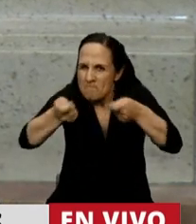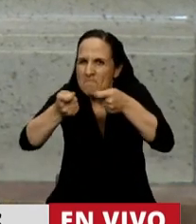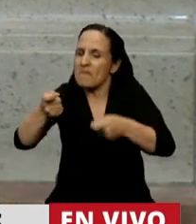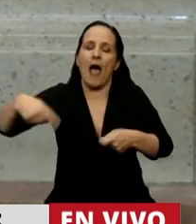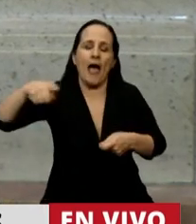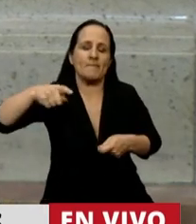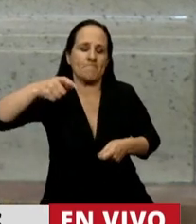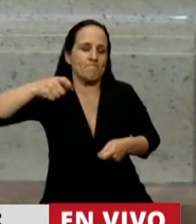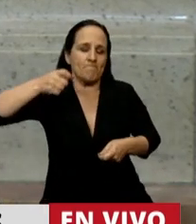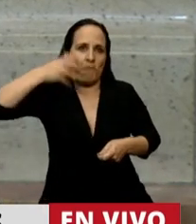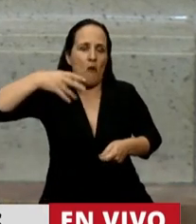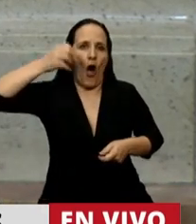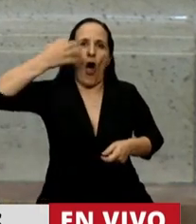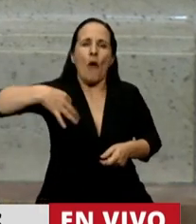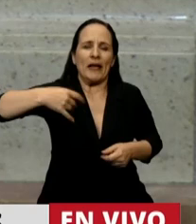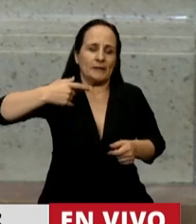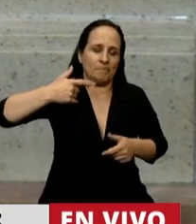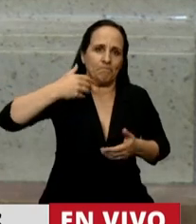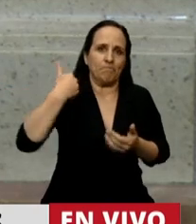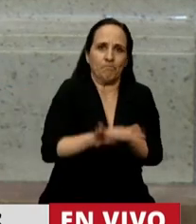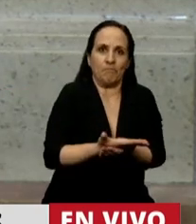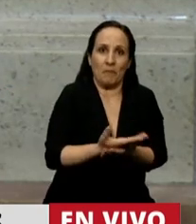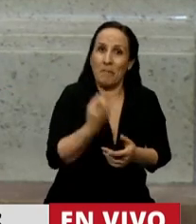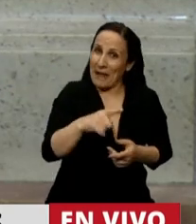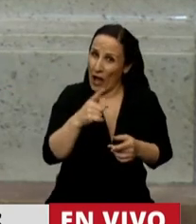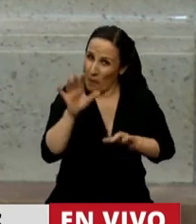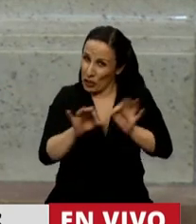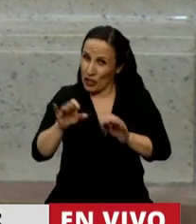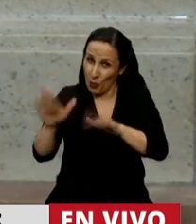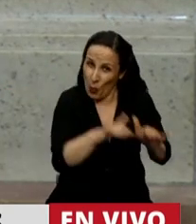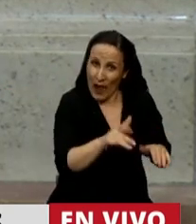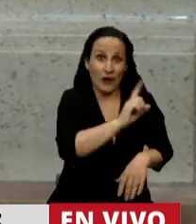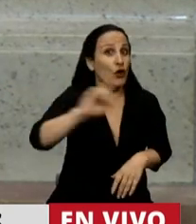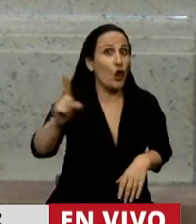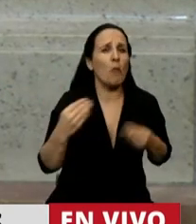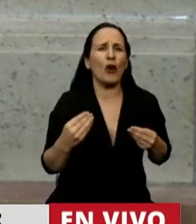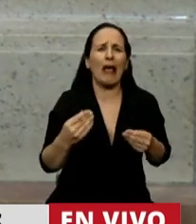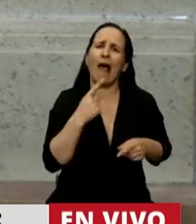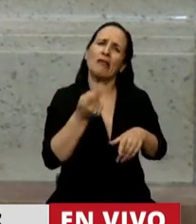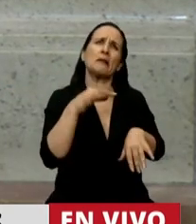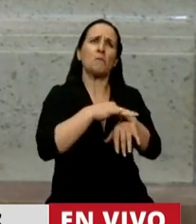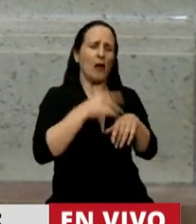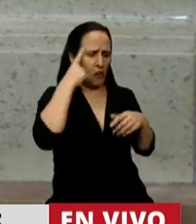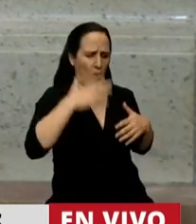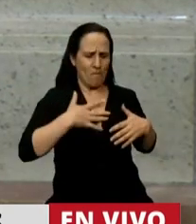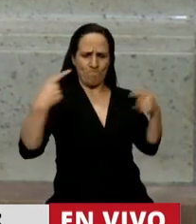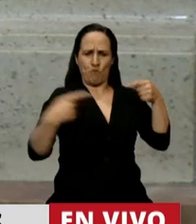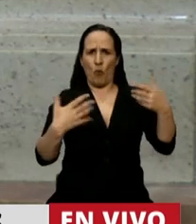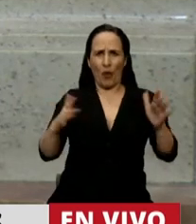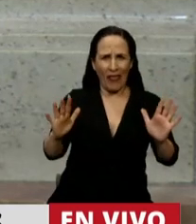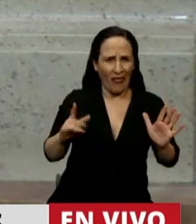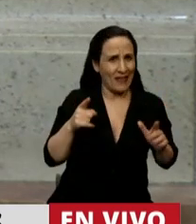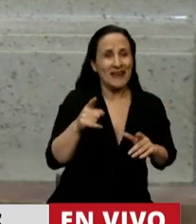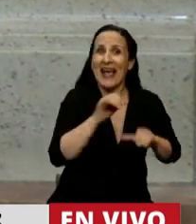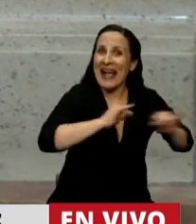de la campaña nacional. ¿Por qué? Porque metieron la objeción de conciencia. ¿Qué dice la campaña nacional, señor